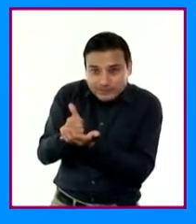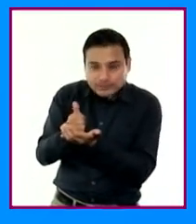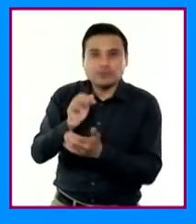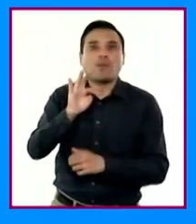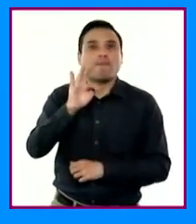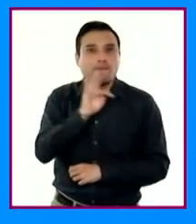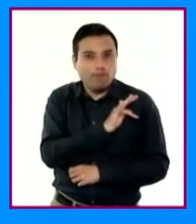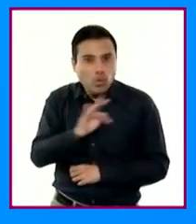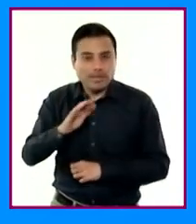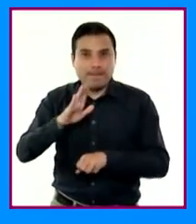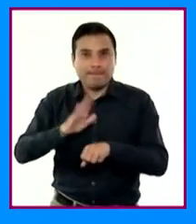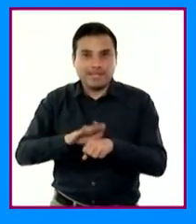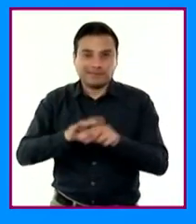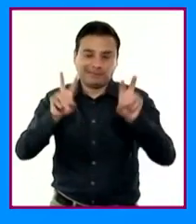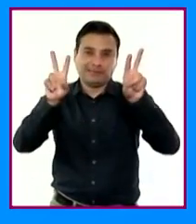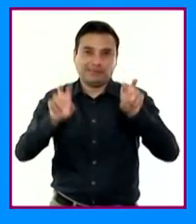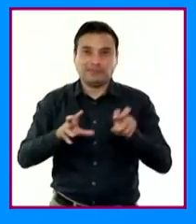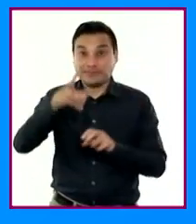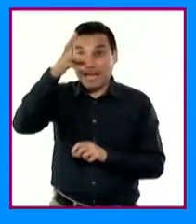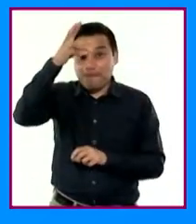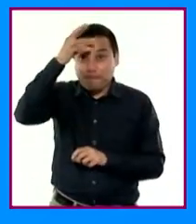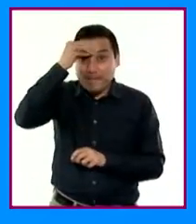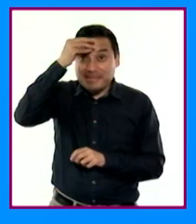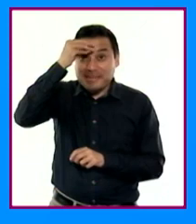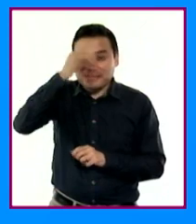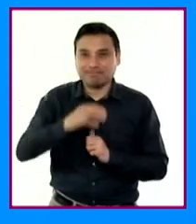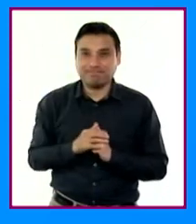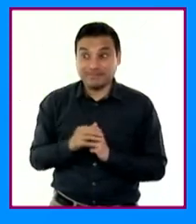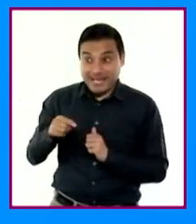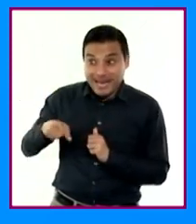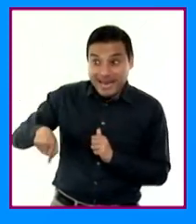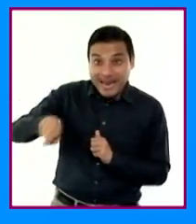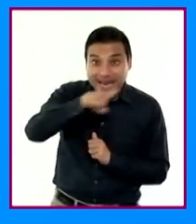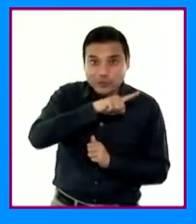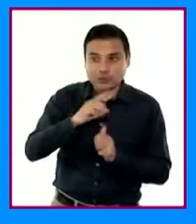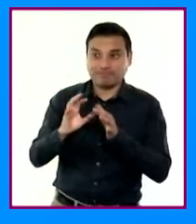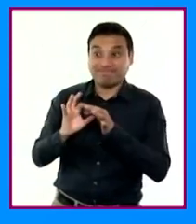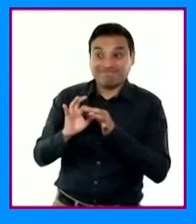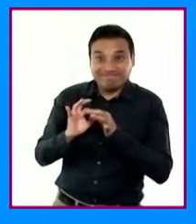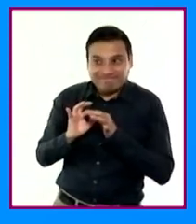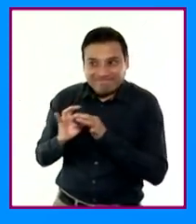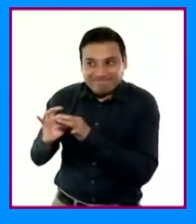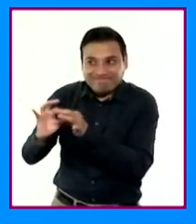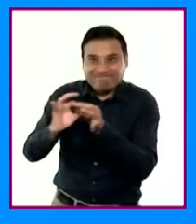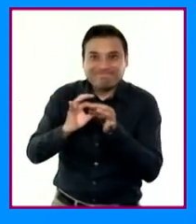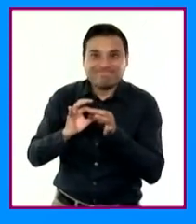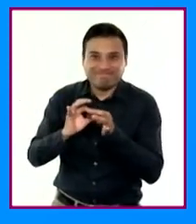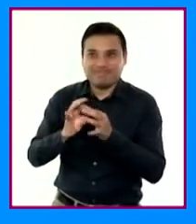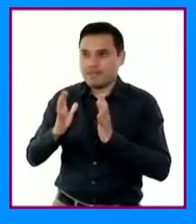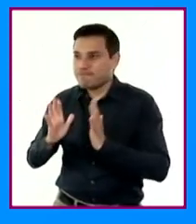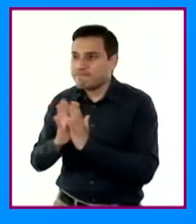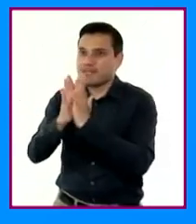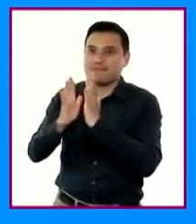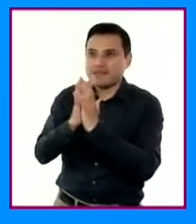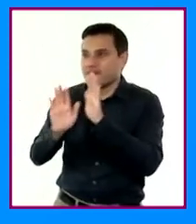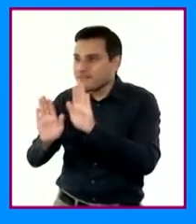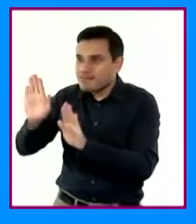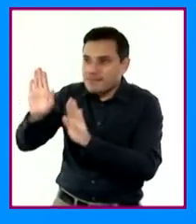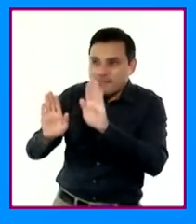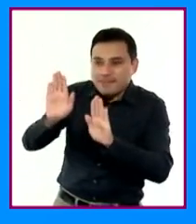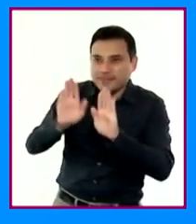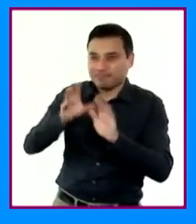conocimientos y la construcción del sentido de pertenencia mediante la participación de diferentes integrantes de la comunidad